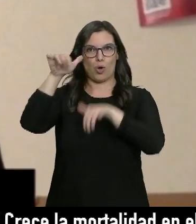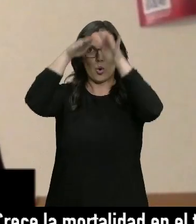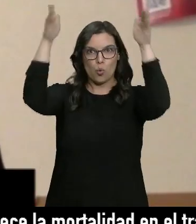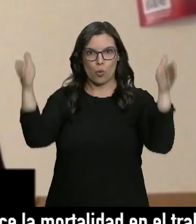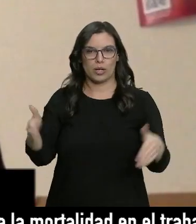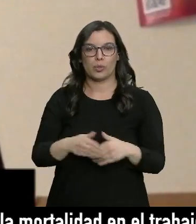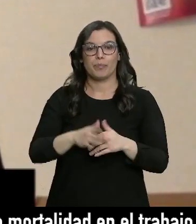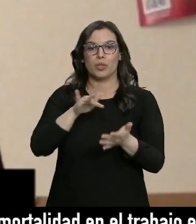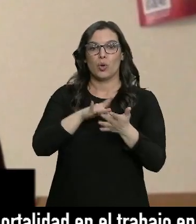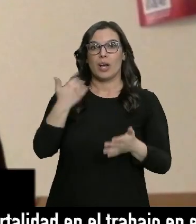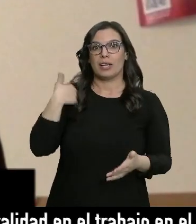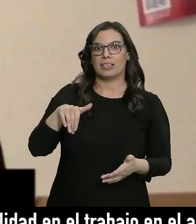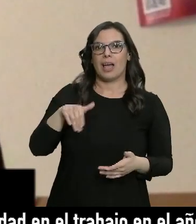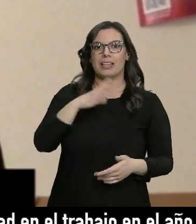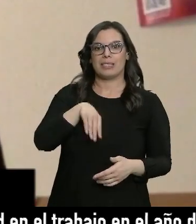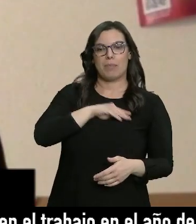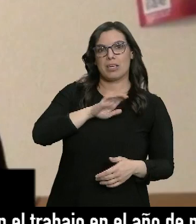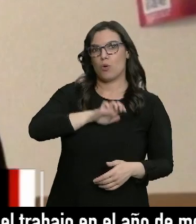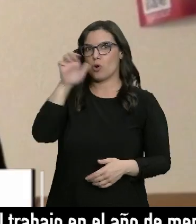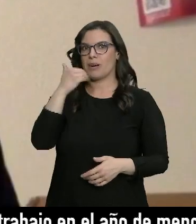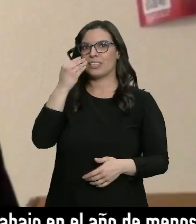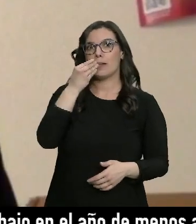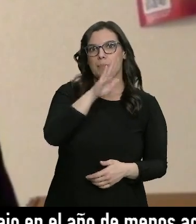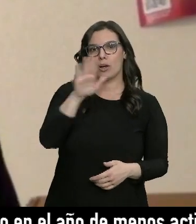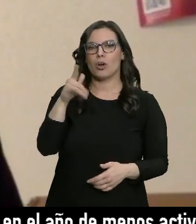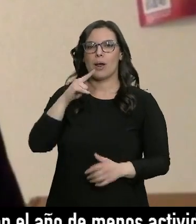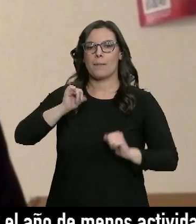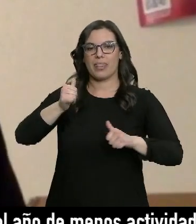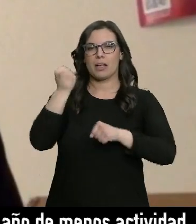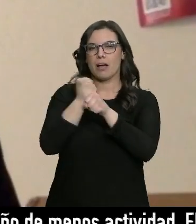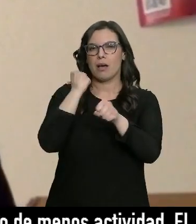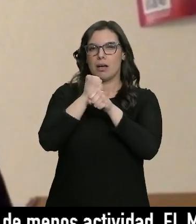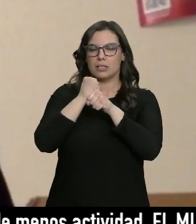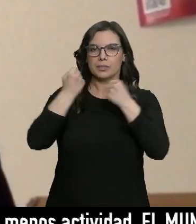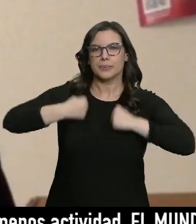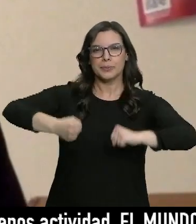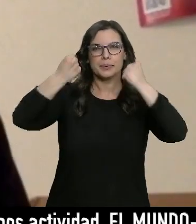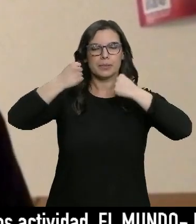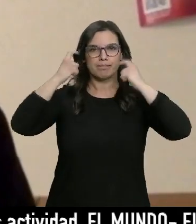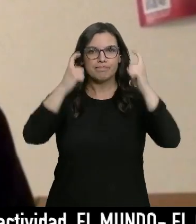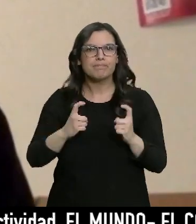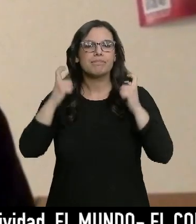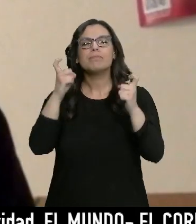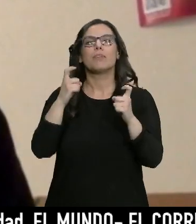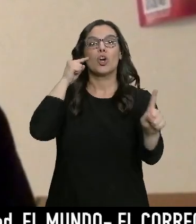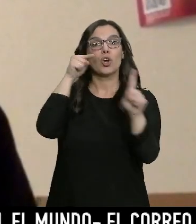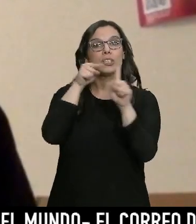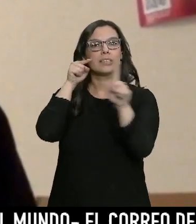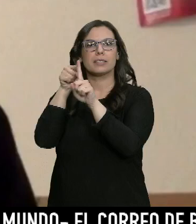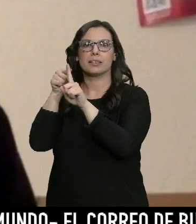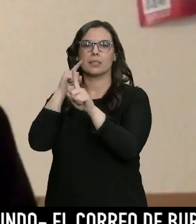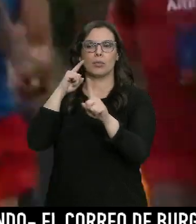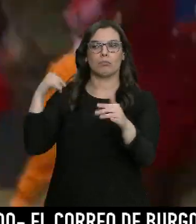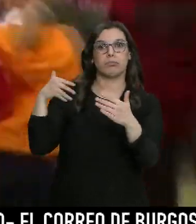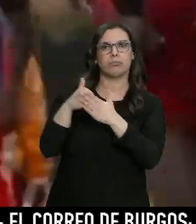mejores de España y de los mejores de Europa y ahora es cuando hay que empezar a trabajar e intentar conseguir los objetivos que llevamos